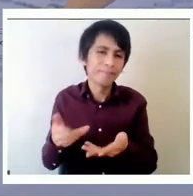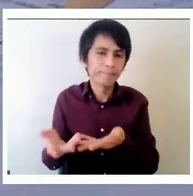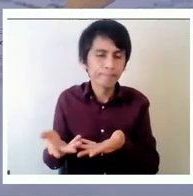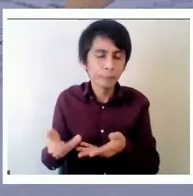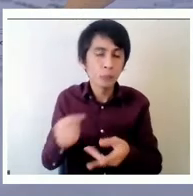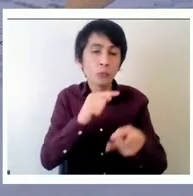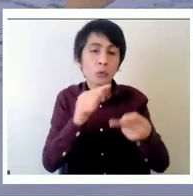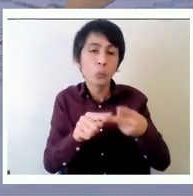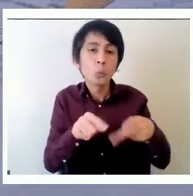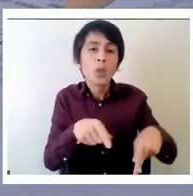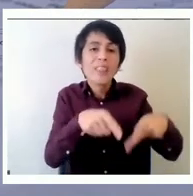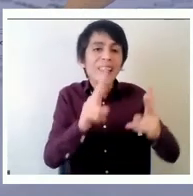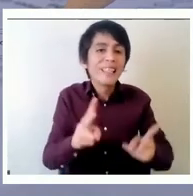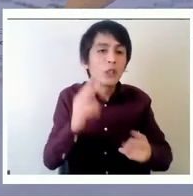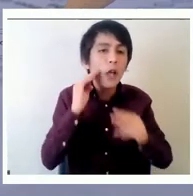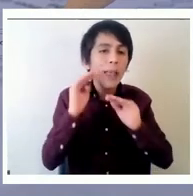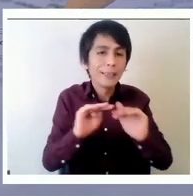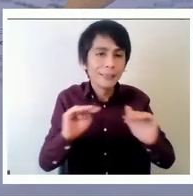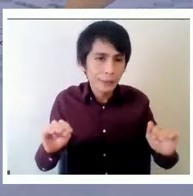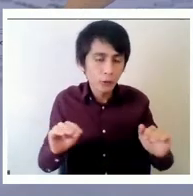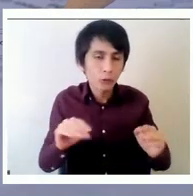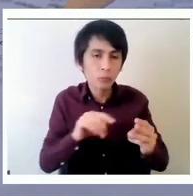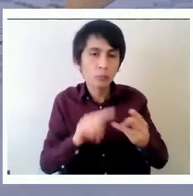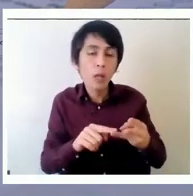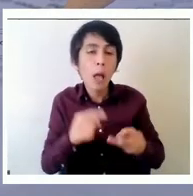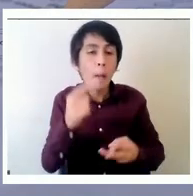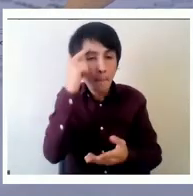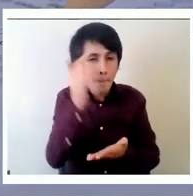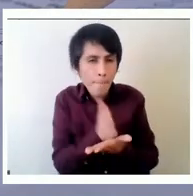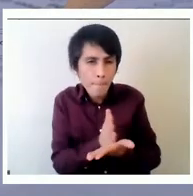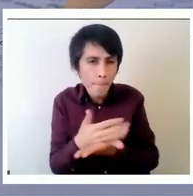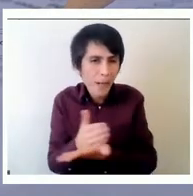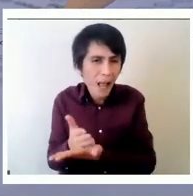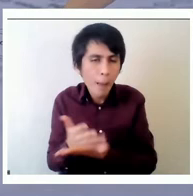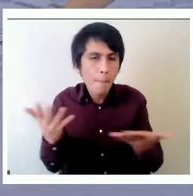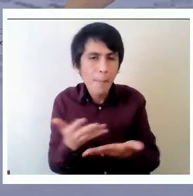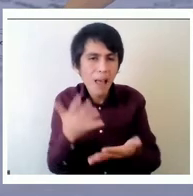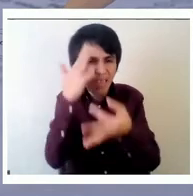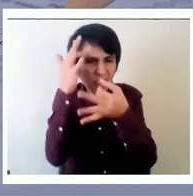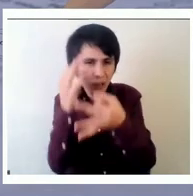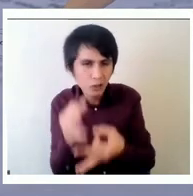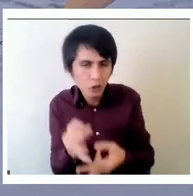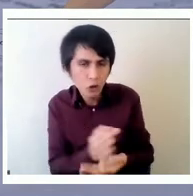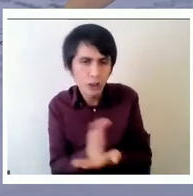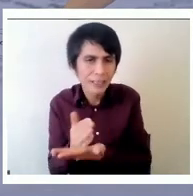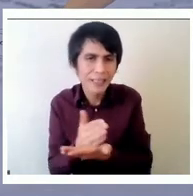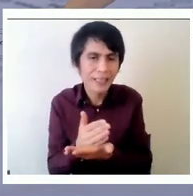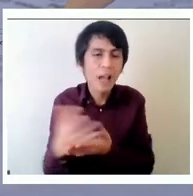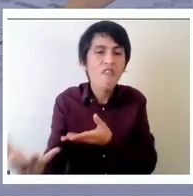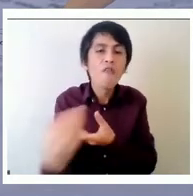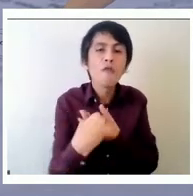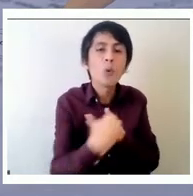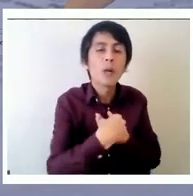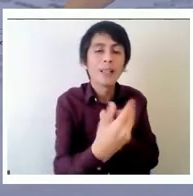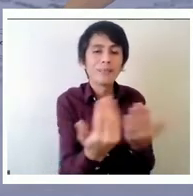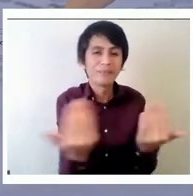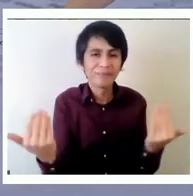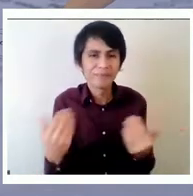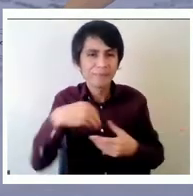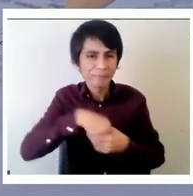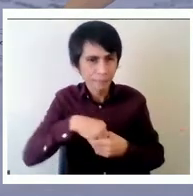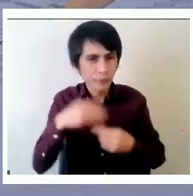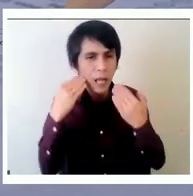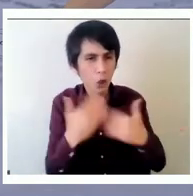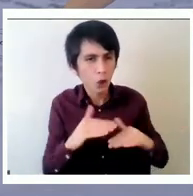y los planes para involucrar a los jóvenes en la toma de decisiones y estrategias y luego el desarrollo de la capacidad de establecer una